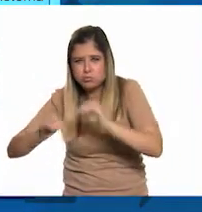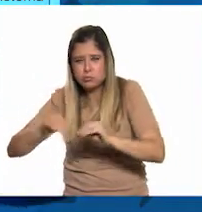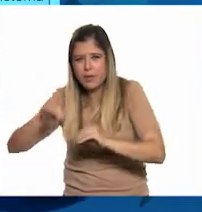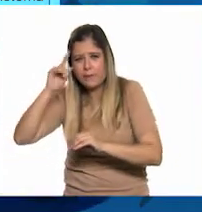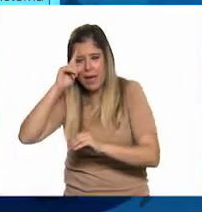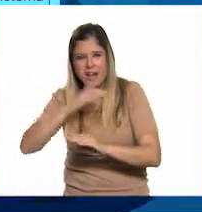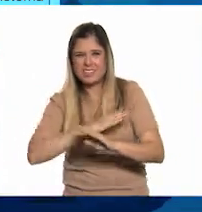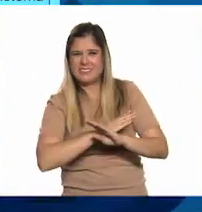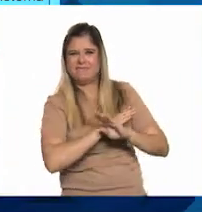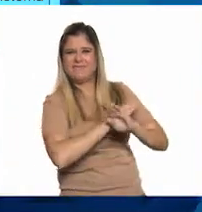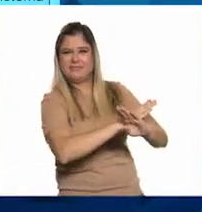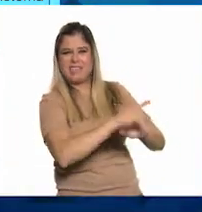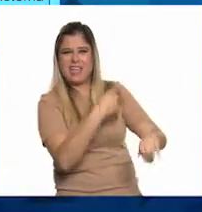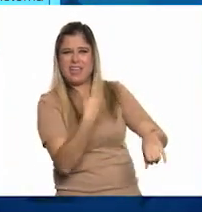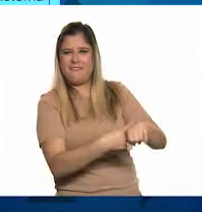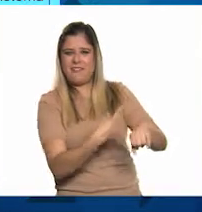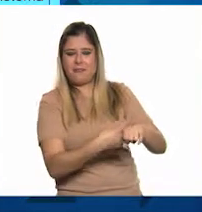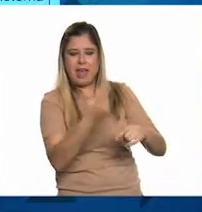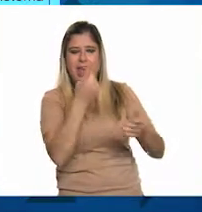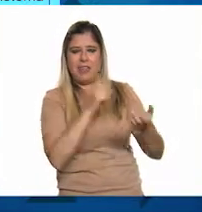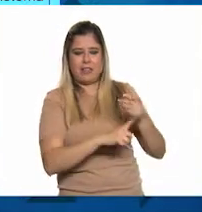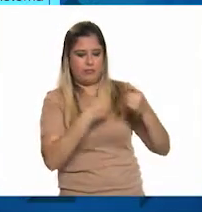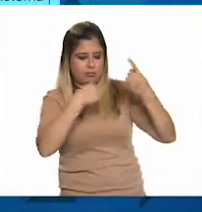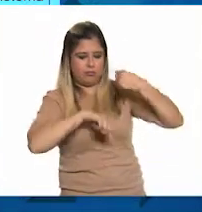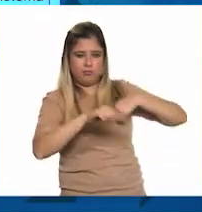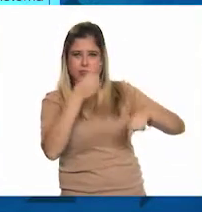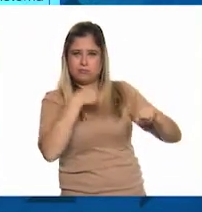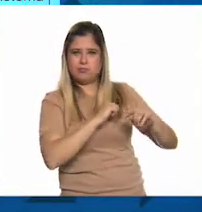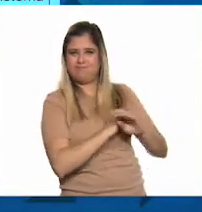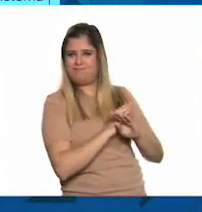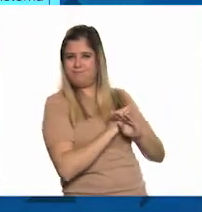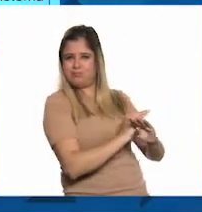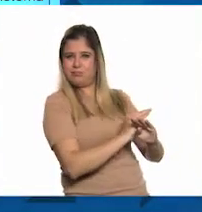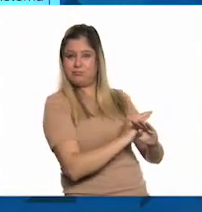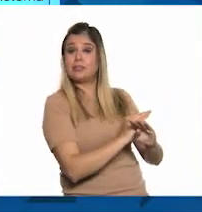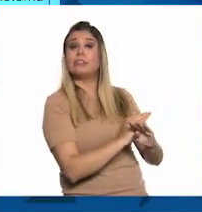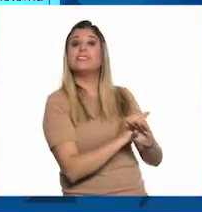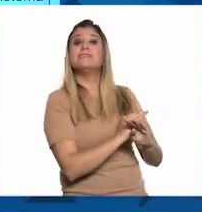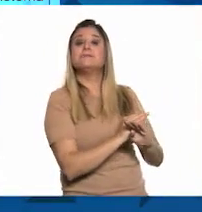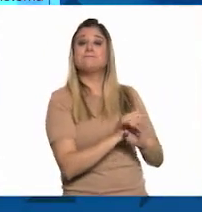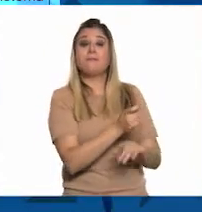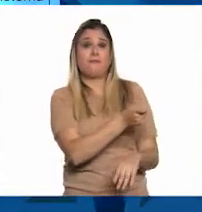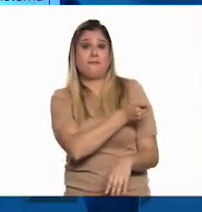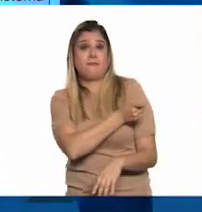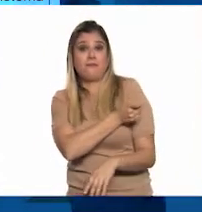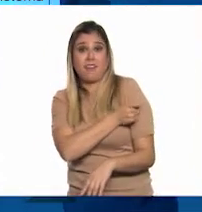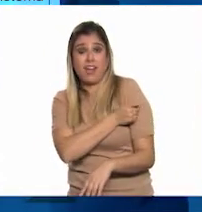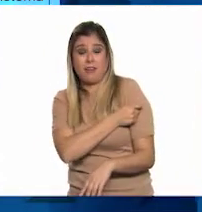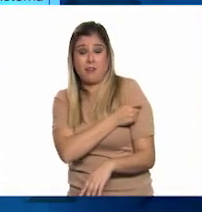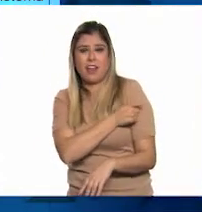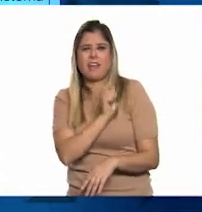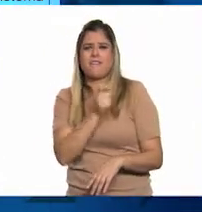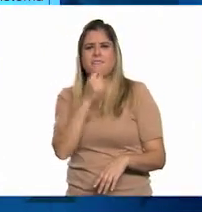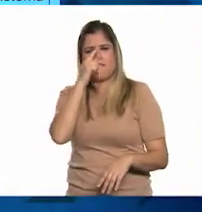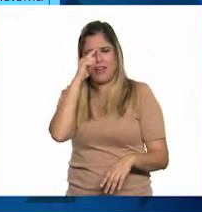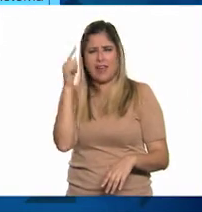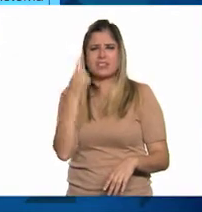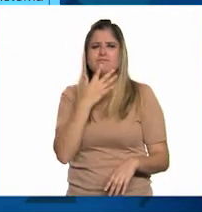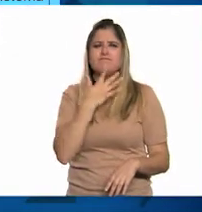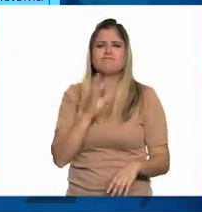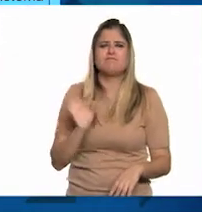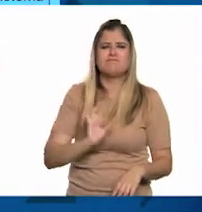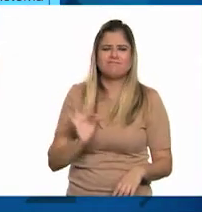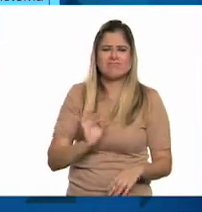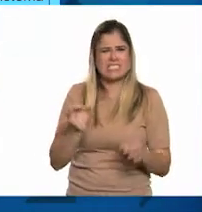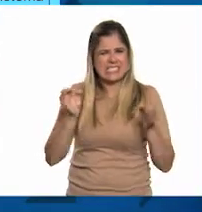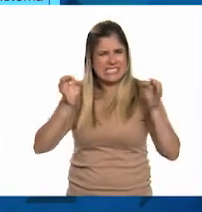contra una enfermedad, estimulando la producción de anticuerpos. La vacunación es una forma sencilla, inocua